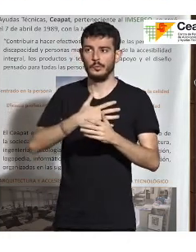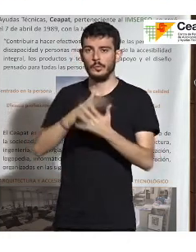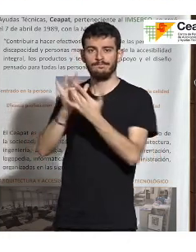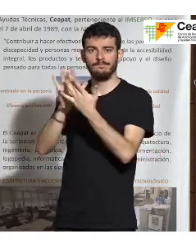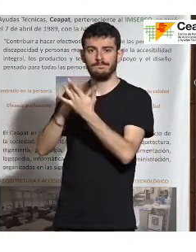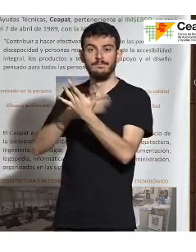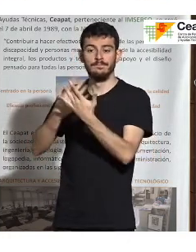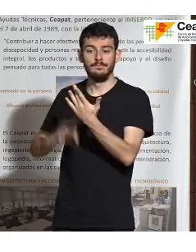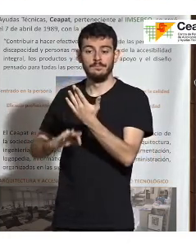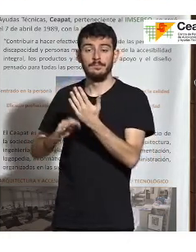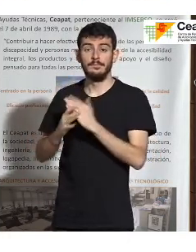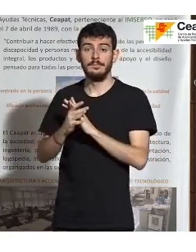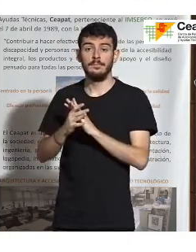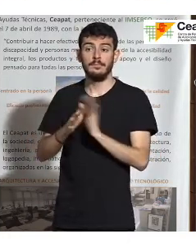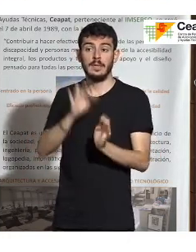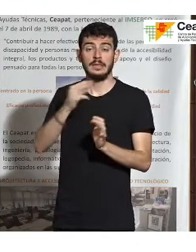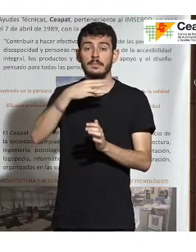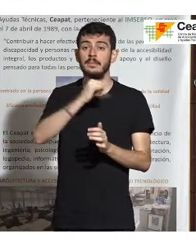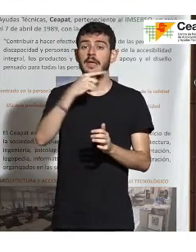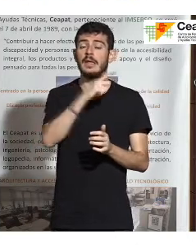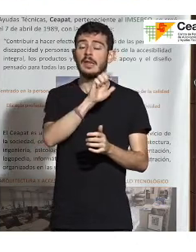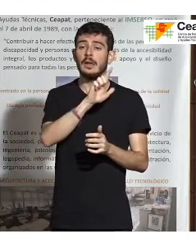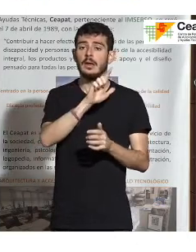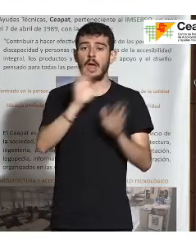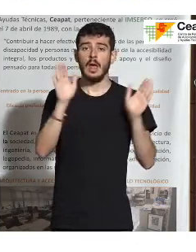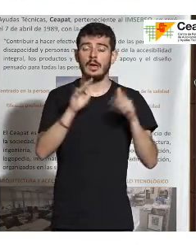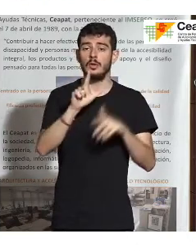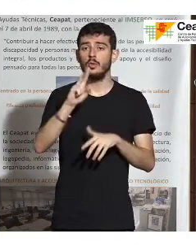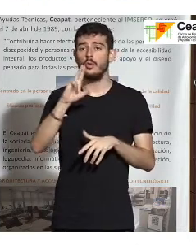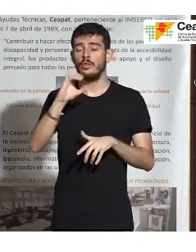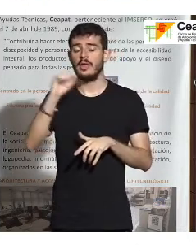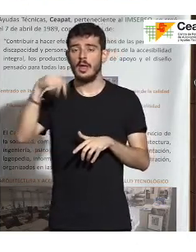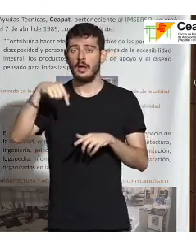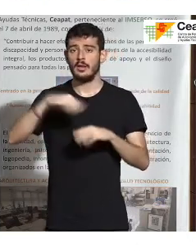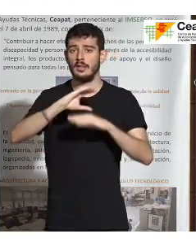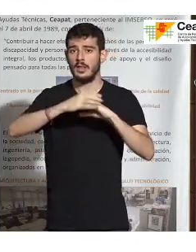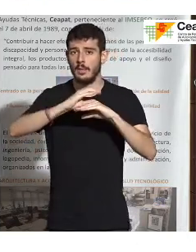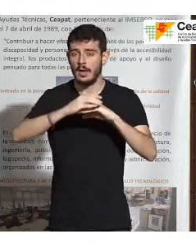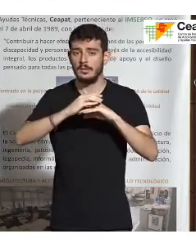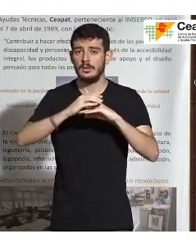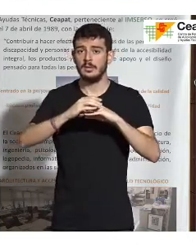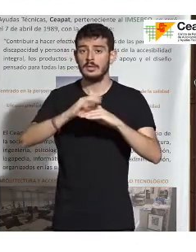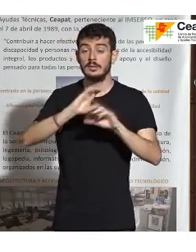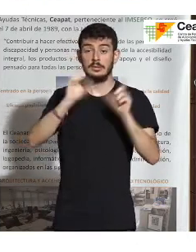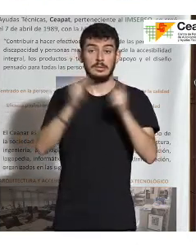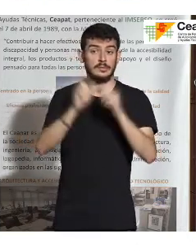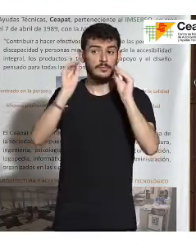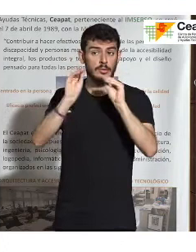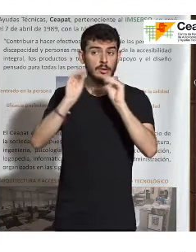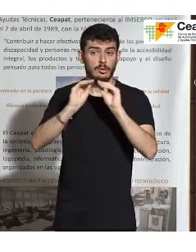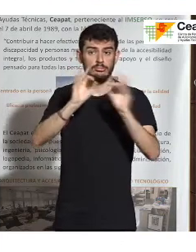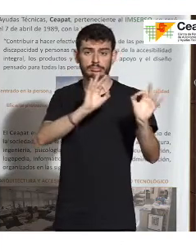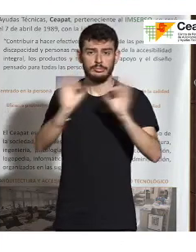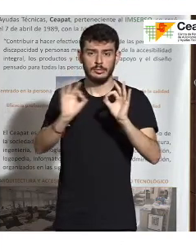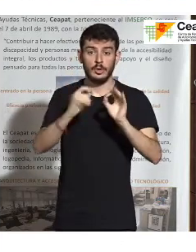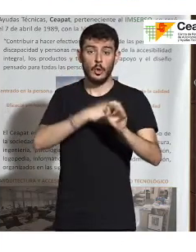Miguel Ángel y Lucía organizan en el CEAPAT una sesión de formación donde viene todo el